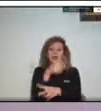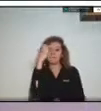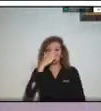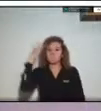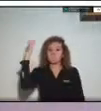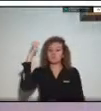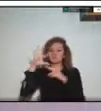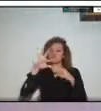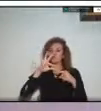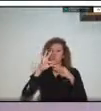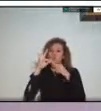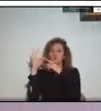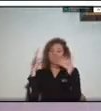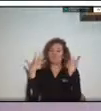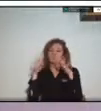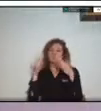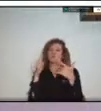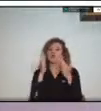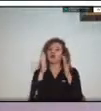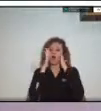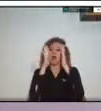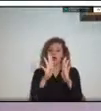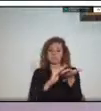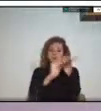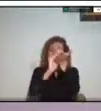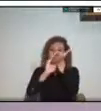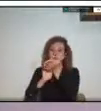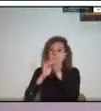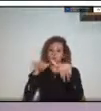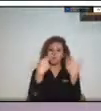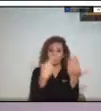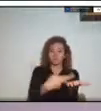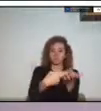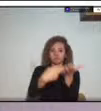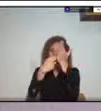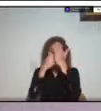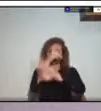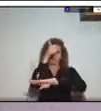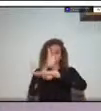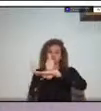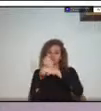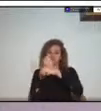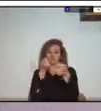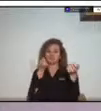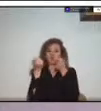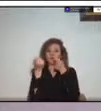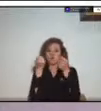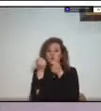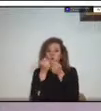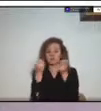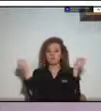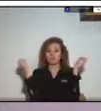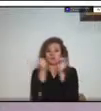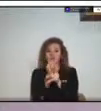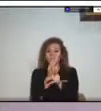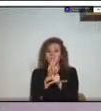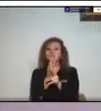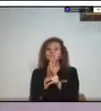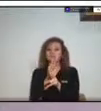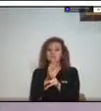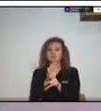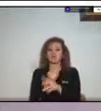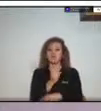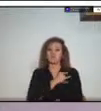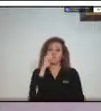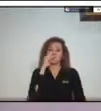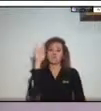en preparación para la respuesta y para la recuperación de la subdirección para el manejo de desastres de la Unidad Nacional para la Gestión de Riesgo de Desastres